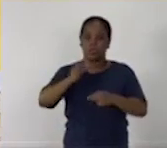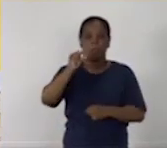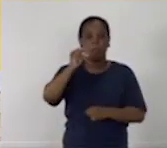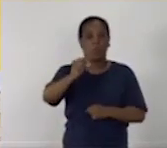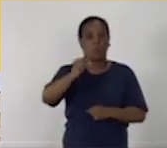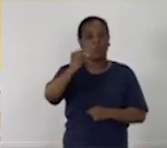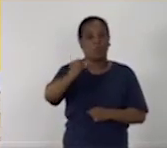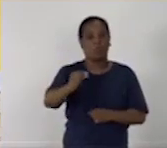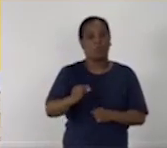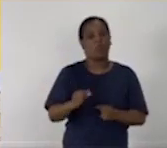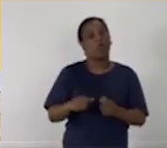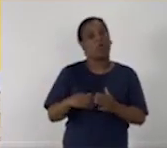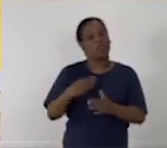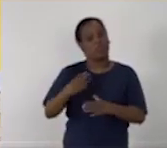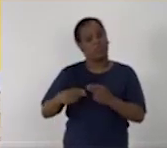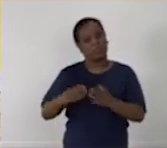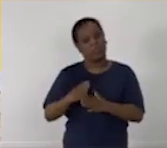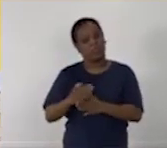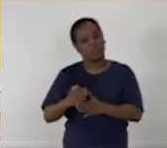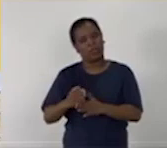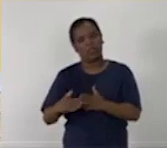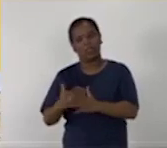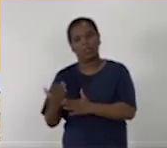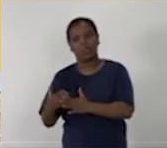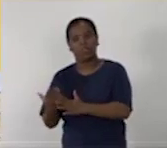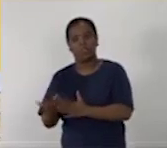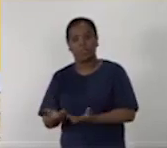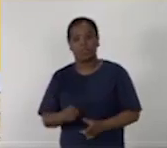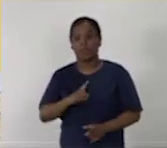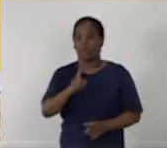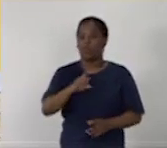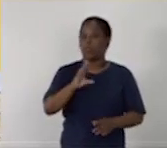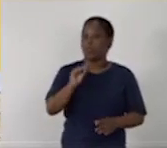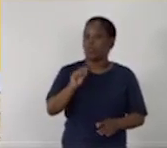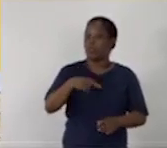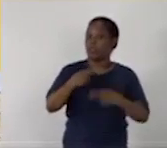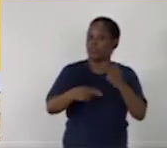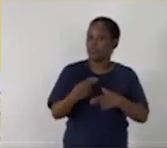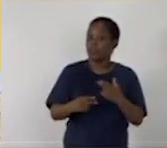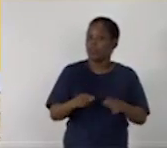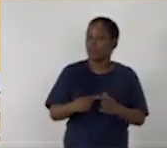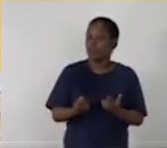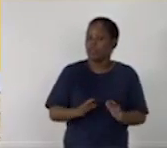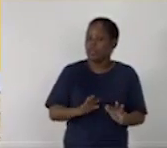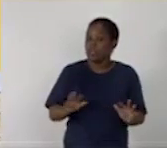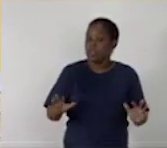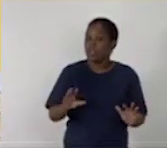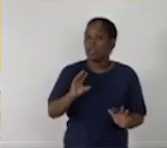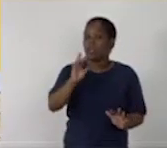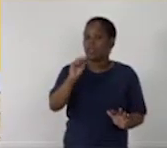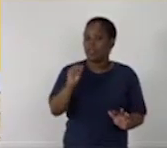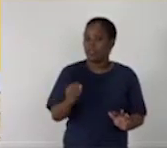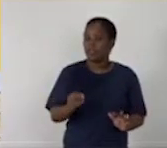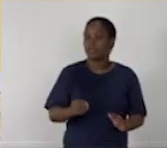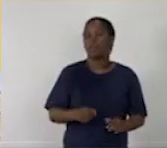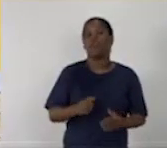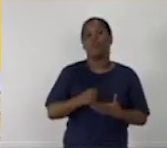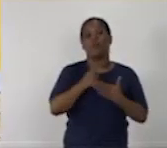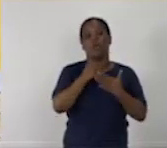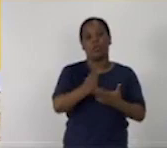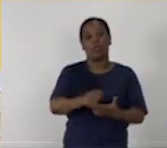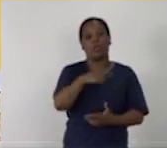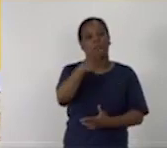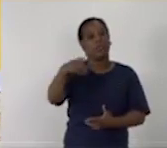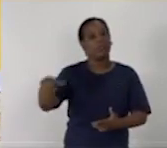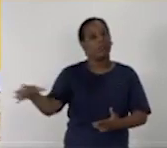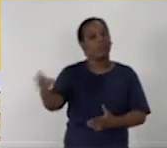y hacerlos poco a poco en varios días. Eso sí, no dejen de realizarlos porque, como ya les dije, les servirán